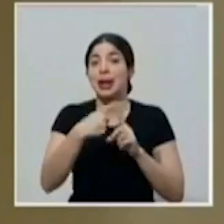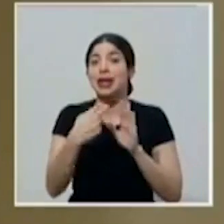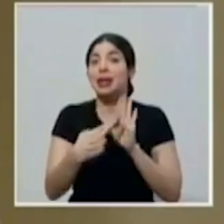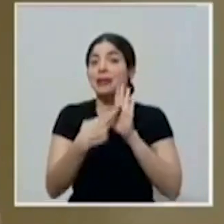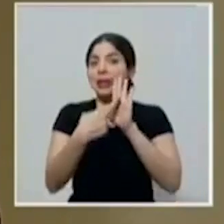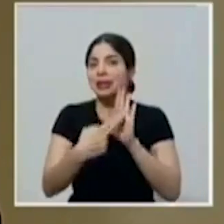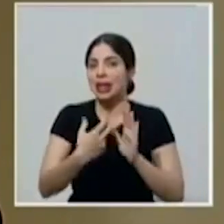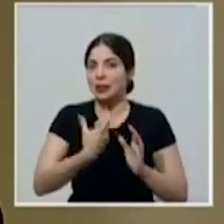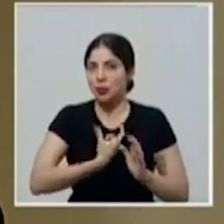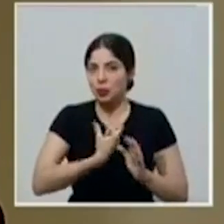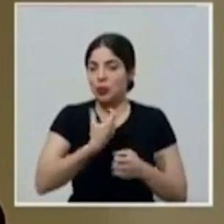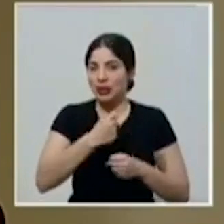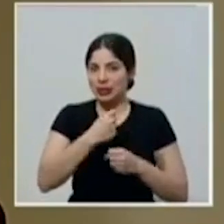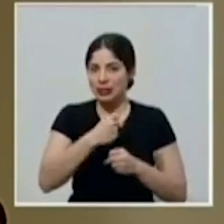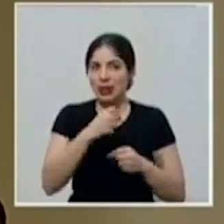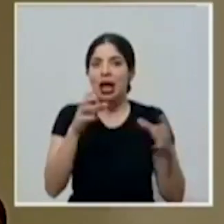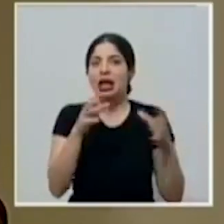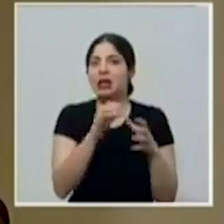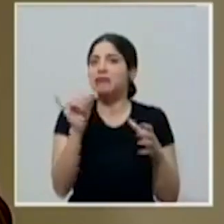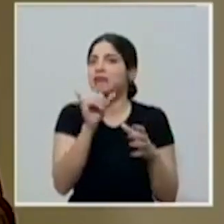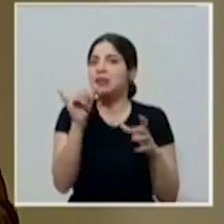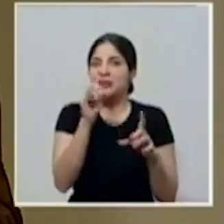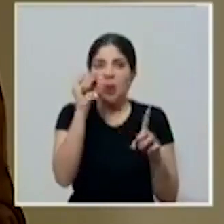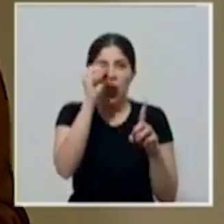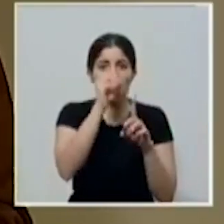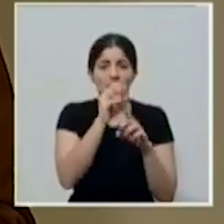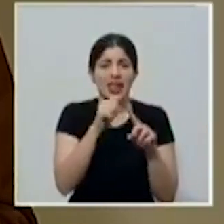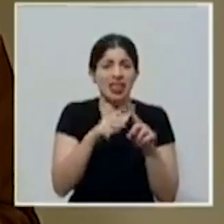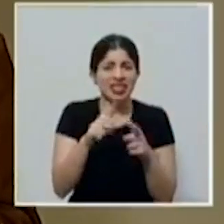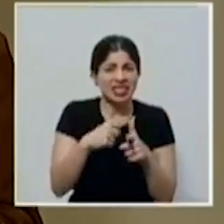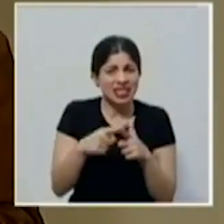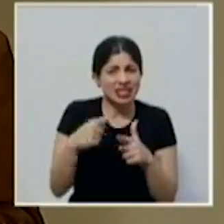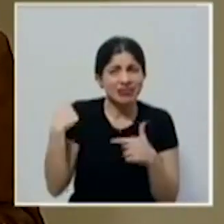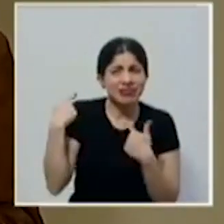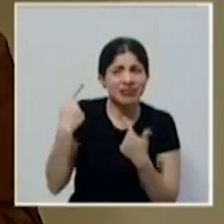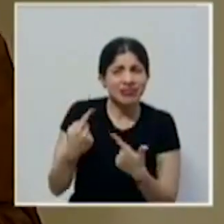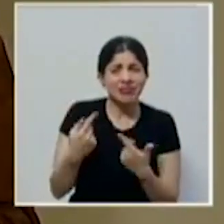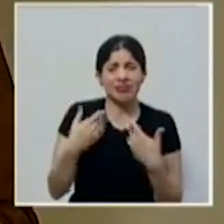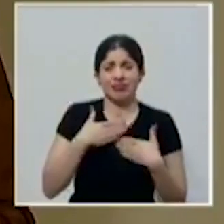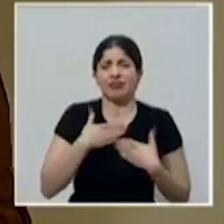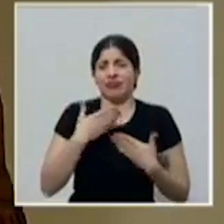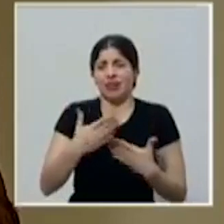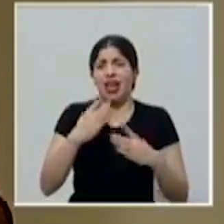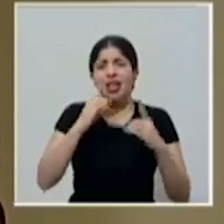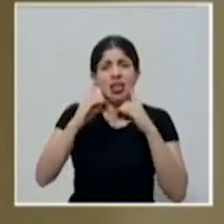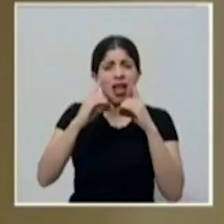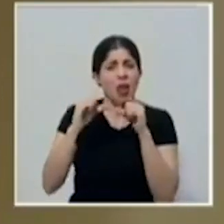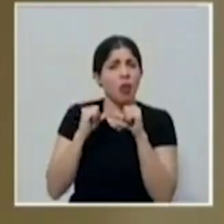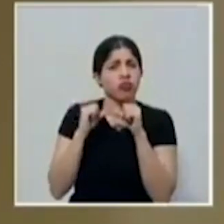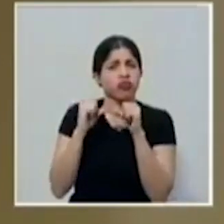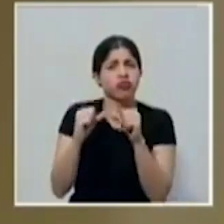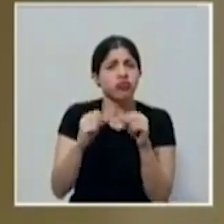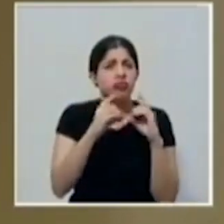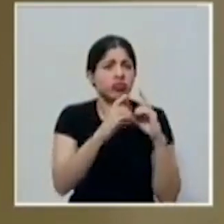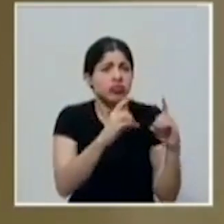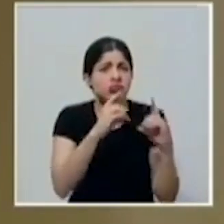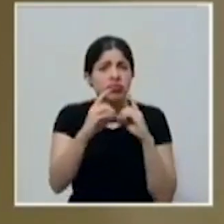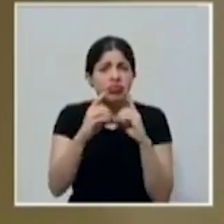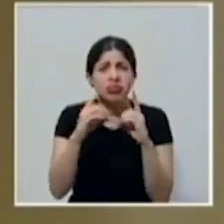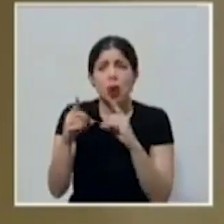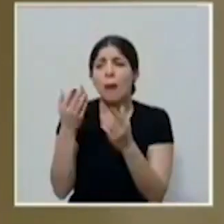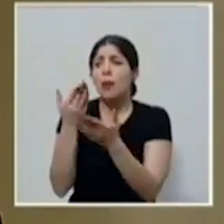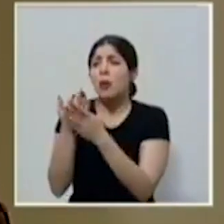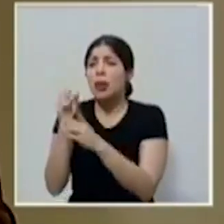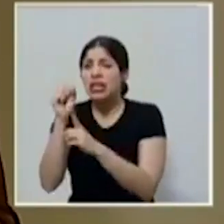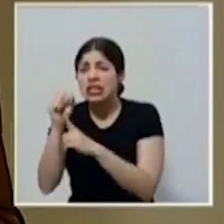municipal con el mismo propósito. Entonces ha habido siempre una disposición al diálogo permanente, se han recibido propuestas de